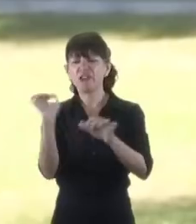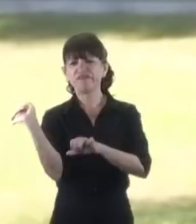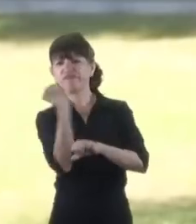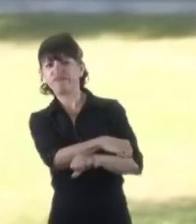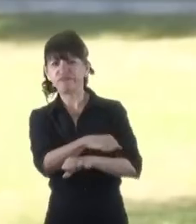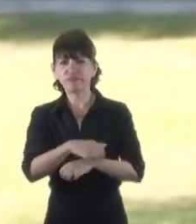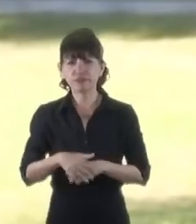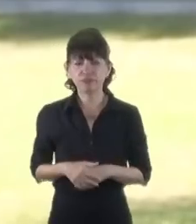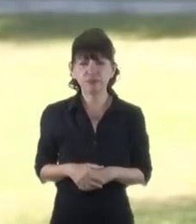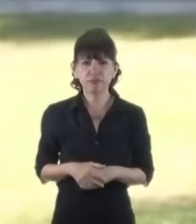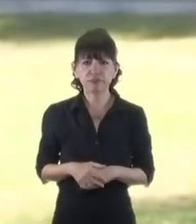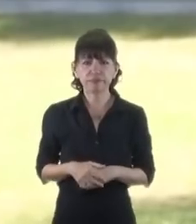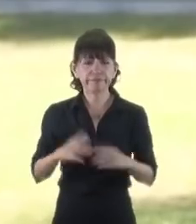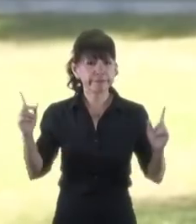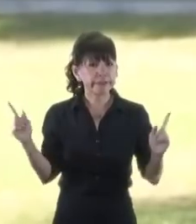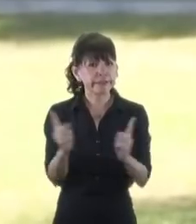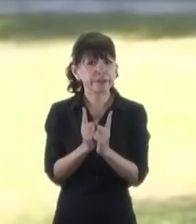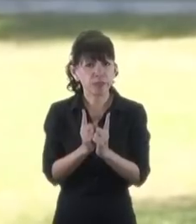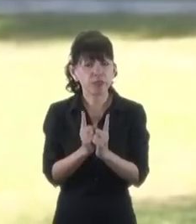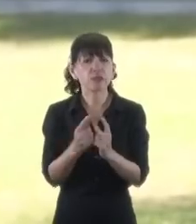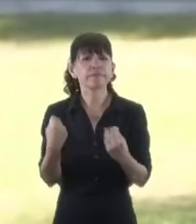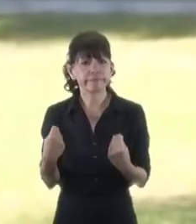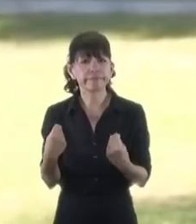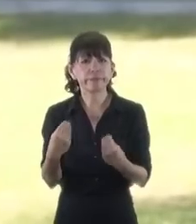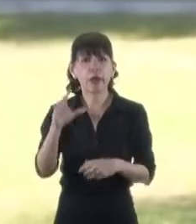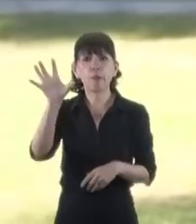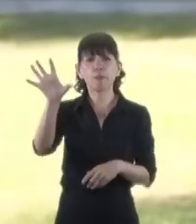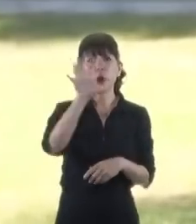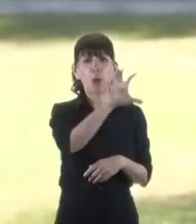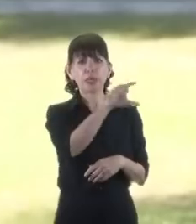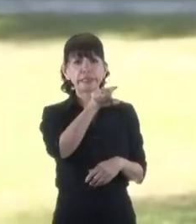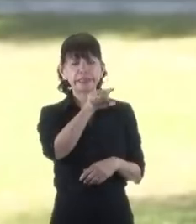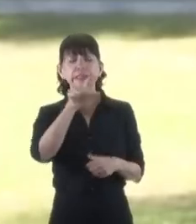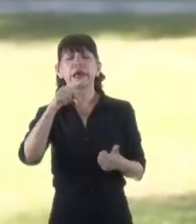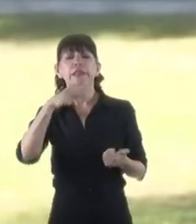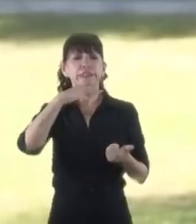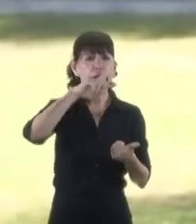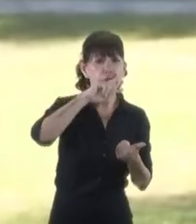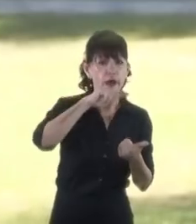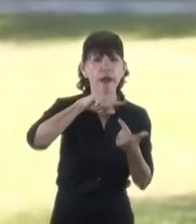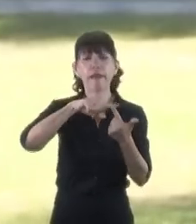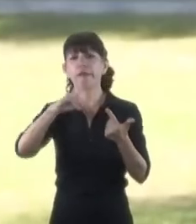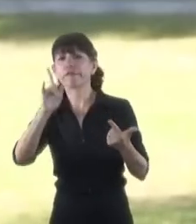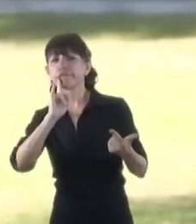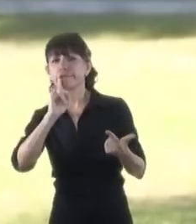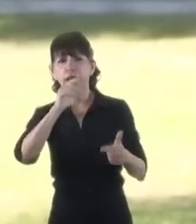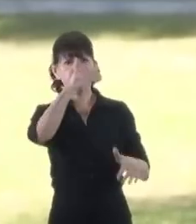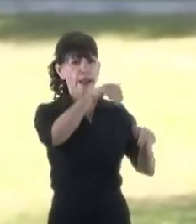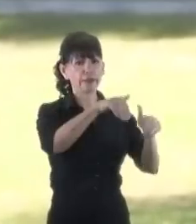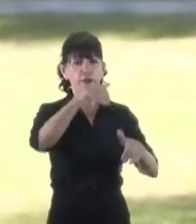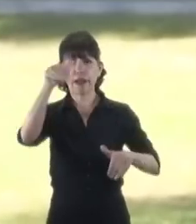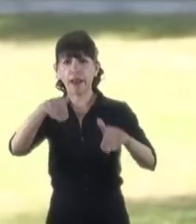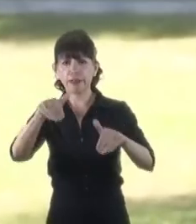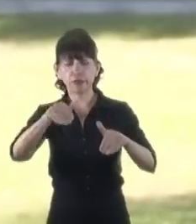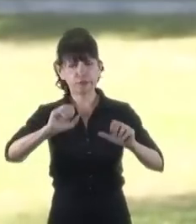En síntesis, las elecciones de las provincias de San Juan y Tucumán que